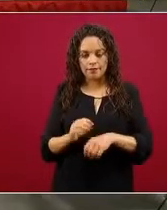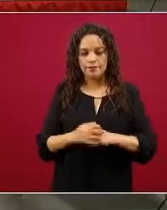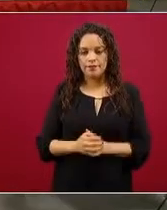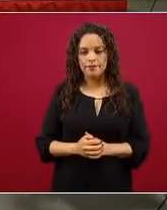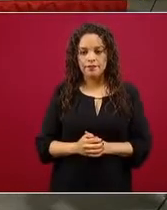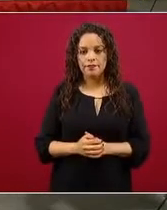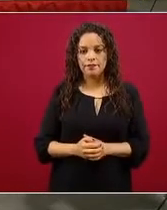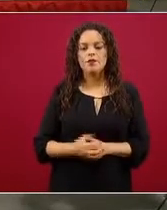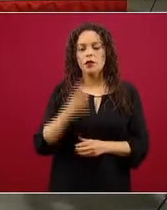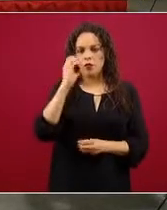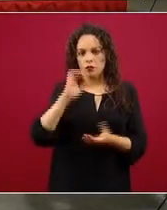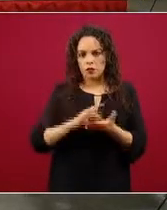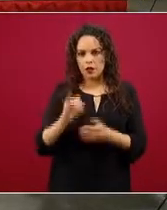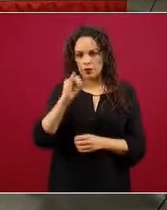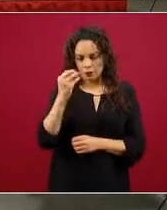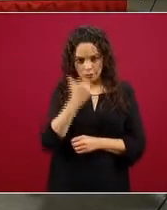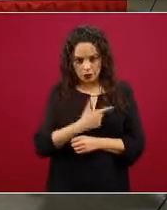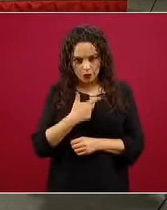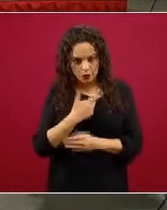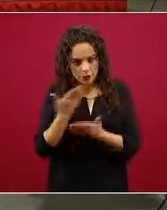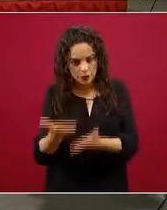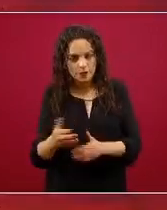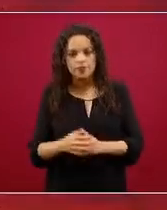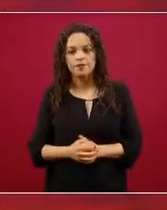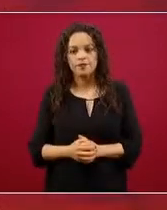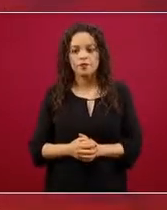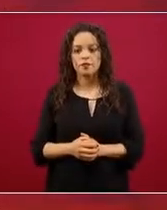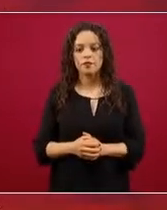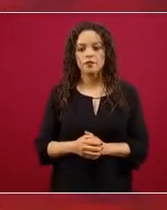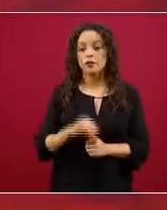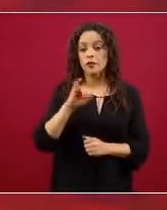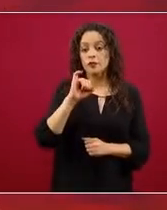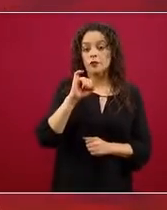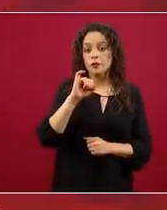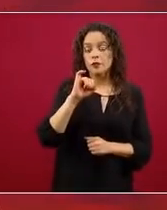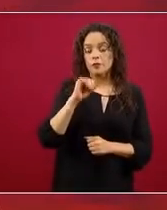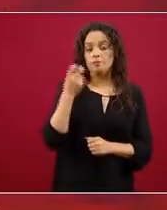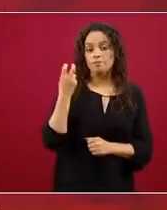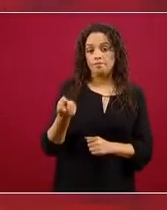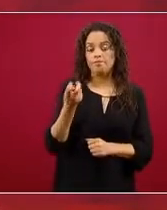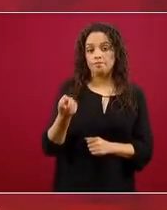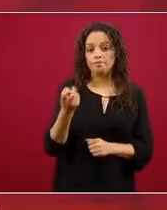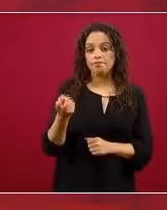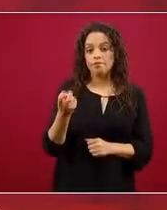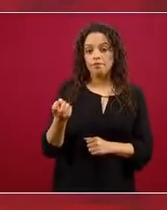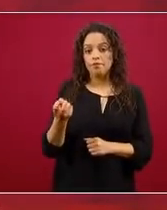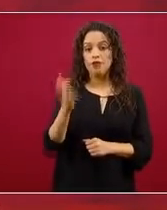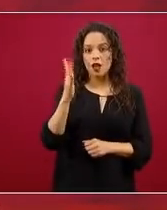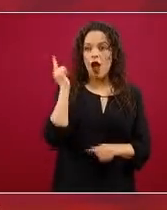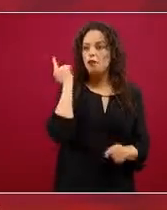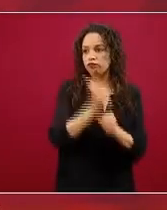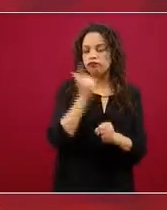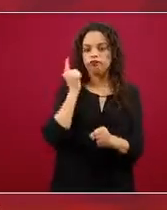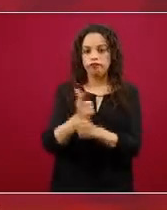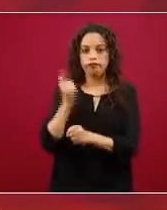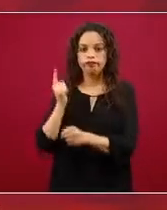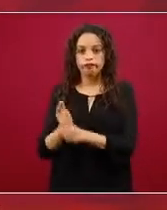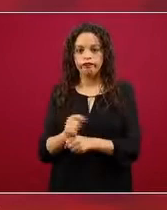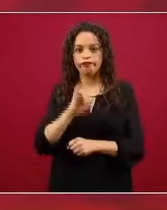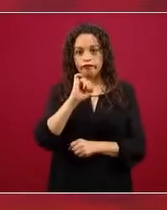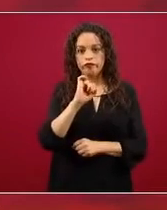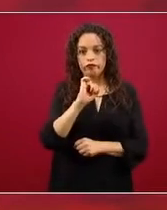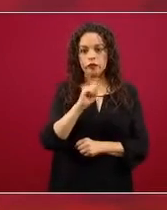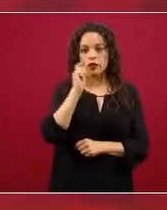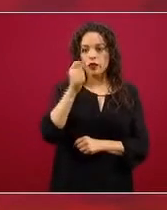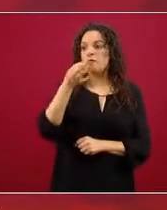con mucho gusto. Efectivamente esta es una práctica que hemos detectado, una de nuestras